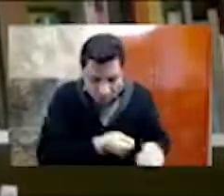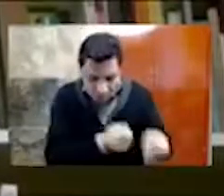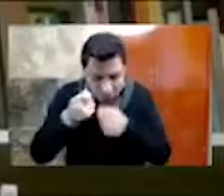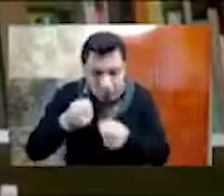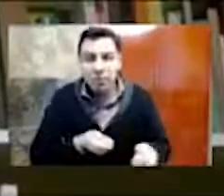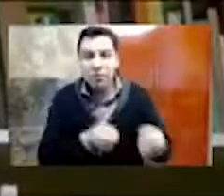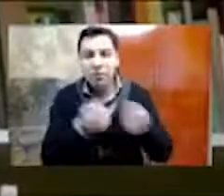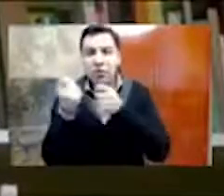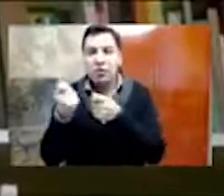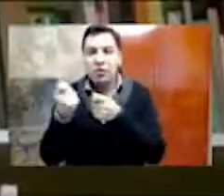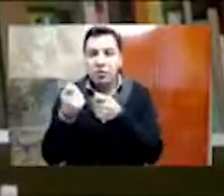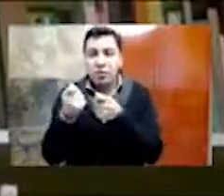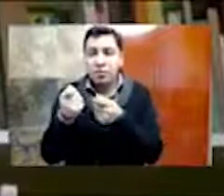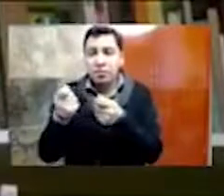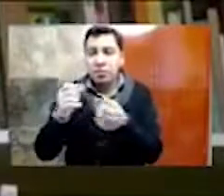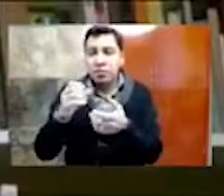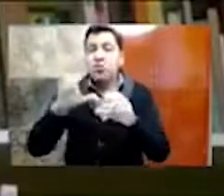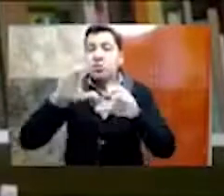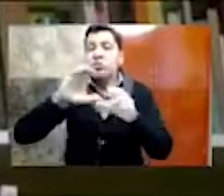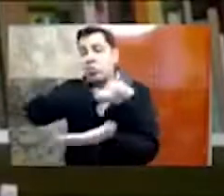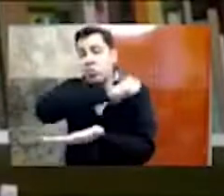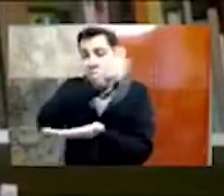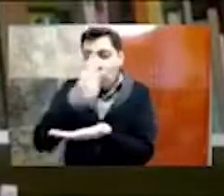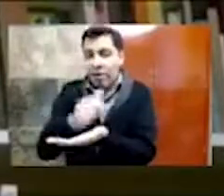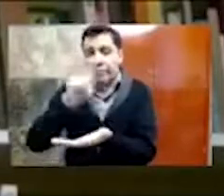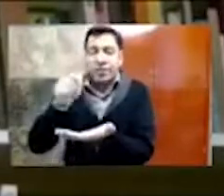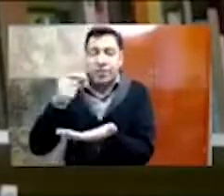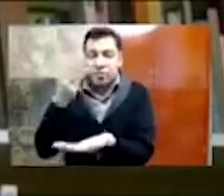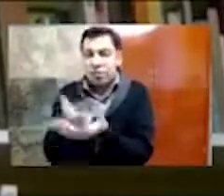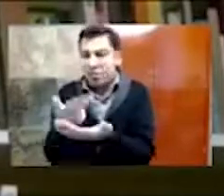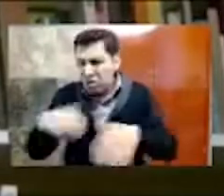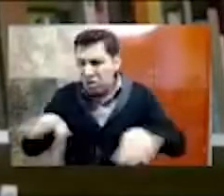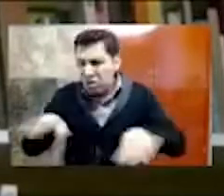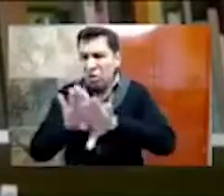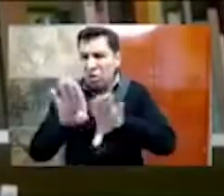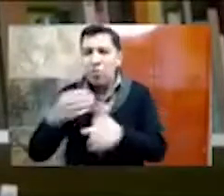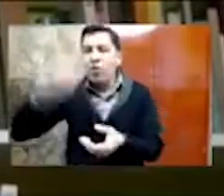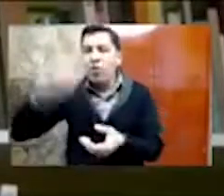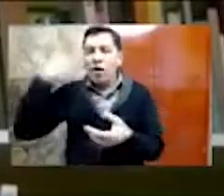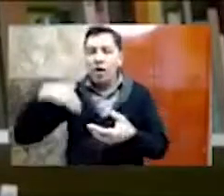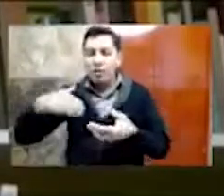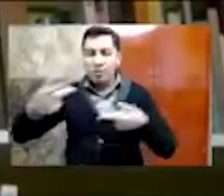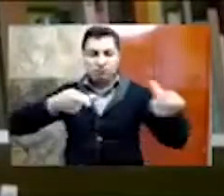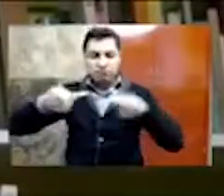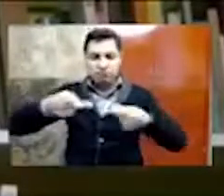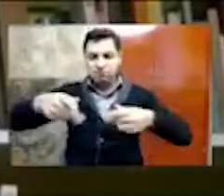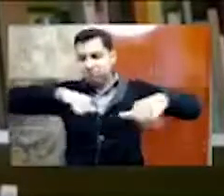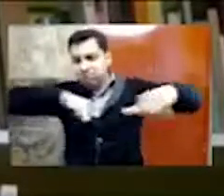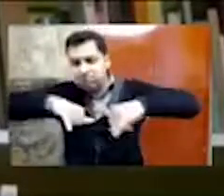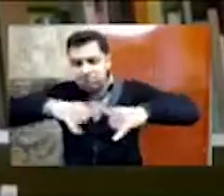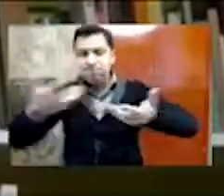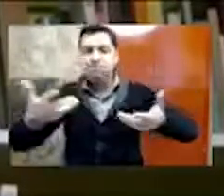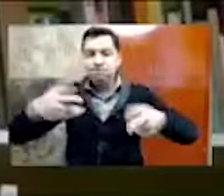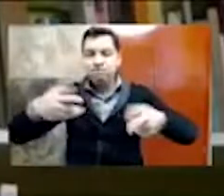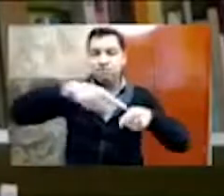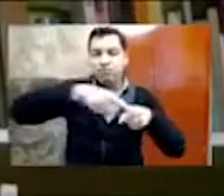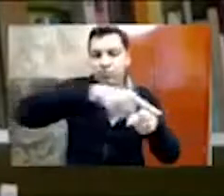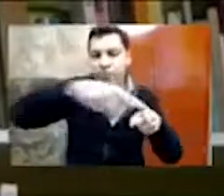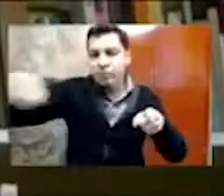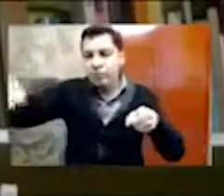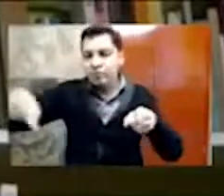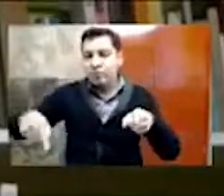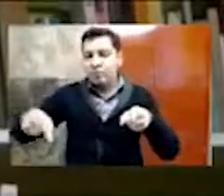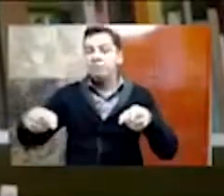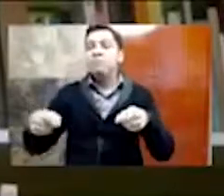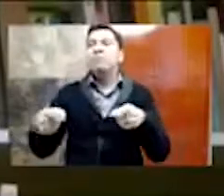y de lo que fue la ciudad de Tenochtitlan y que, pues, este, pues, son, es, es lo que, es lo que nos da